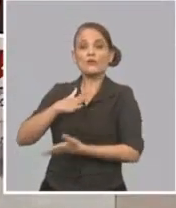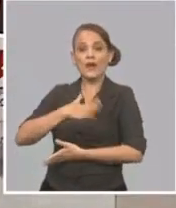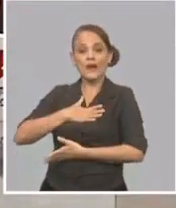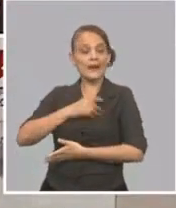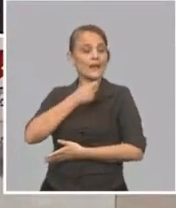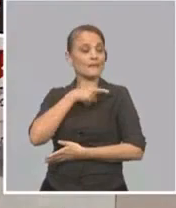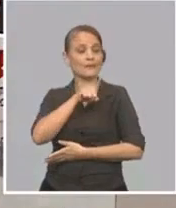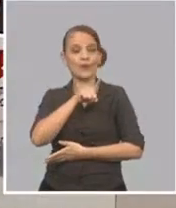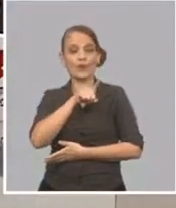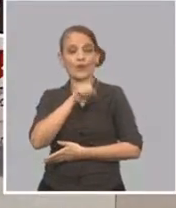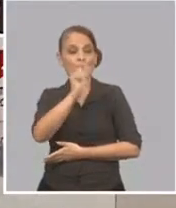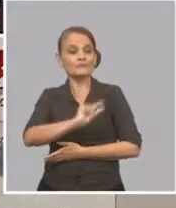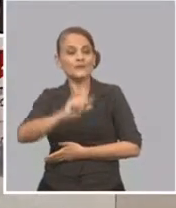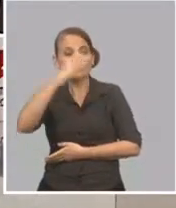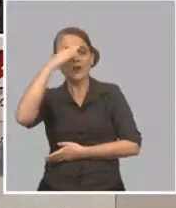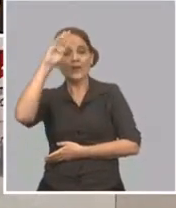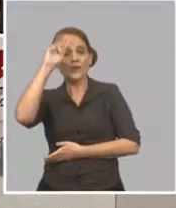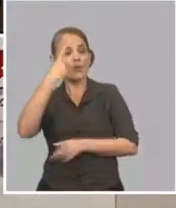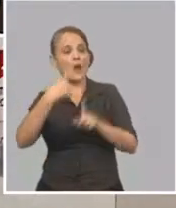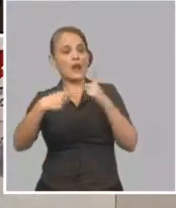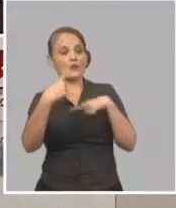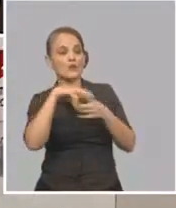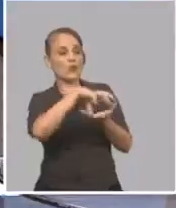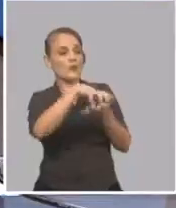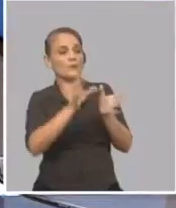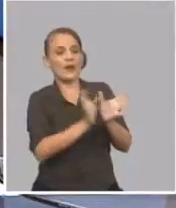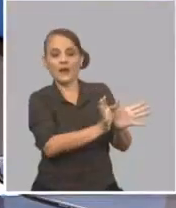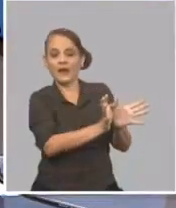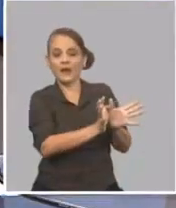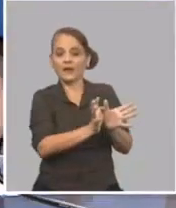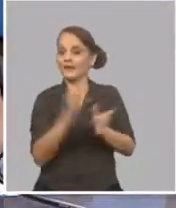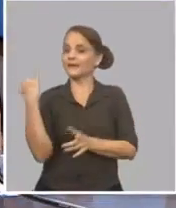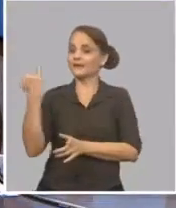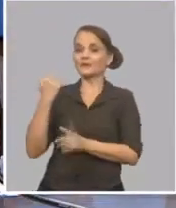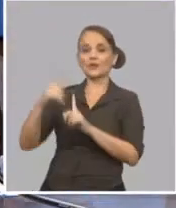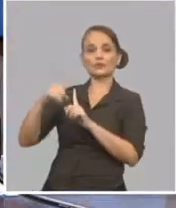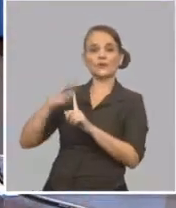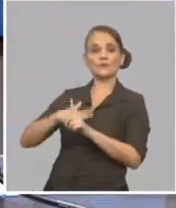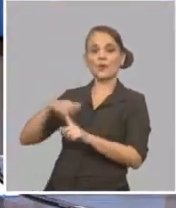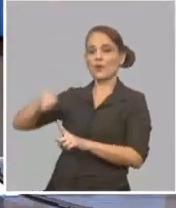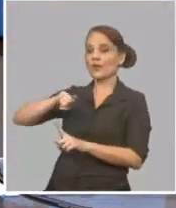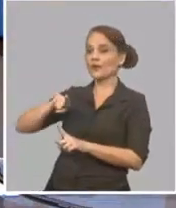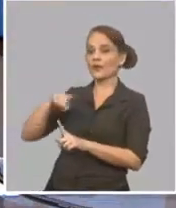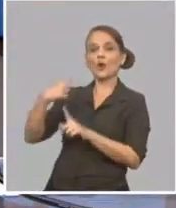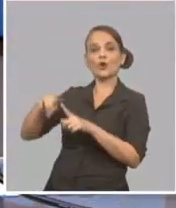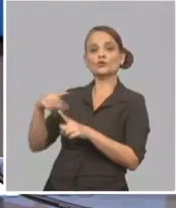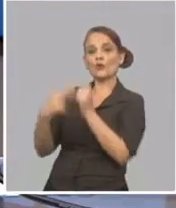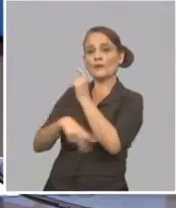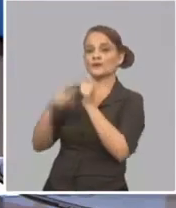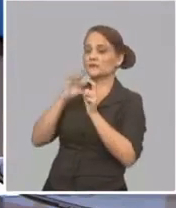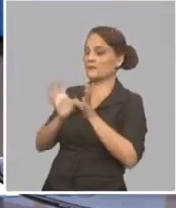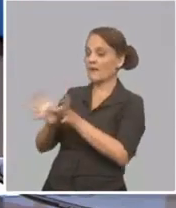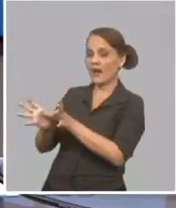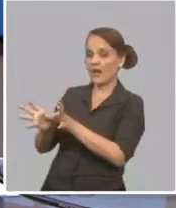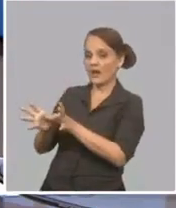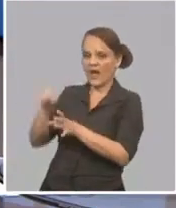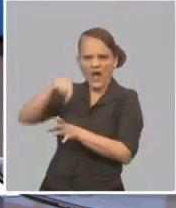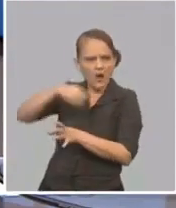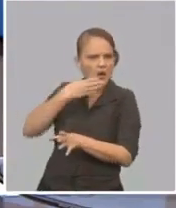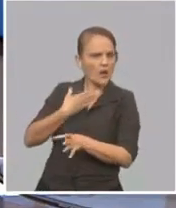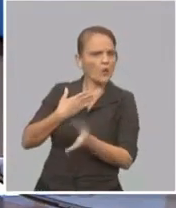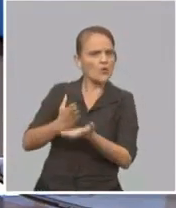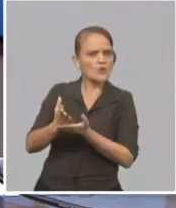en otras. ¿Eso ahora con la nueva normalidad cambia? Eso es, sí. Eso es algo que queríamos decir. A partir de ahora resolvemos